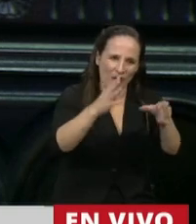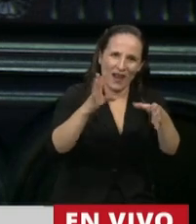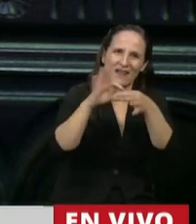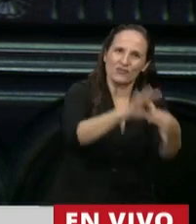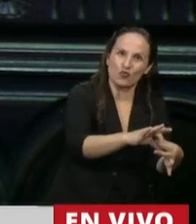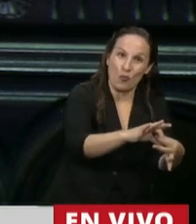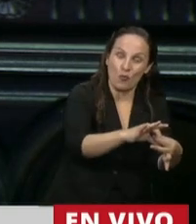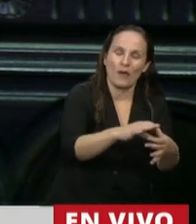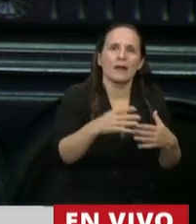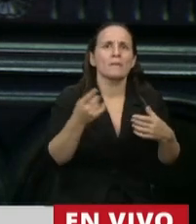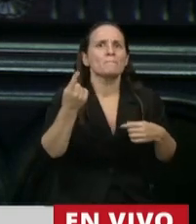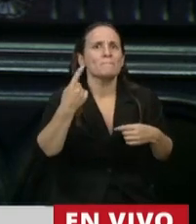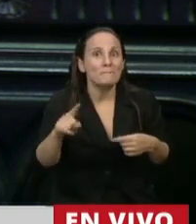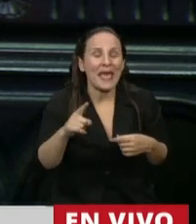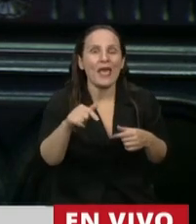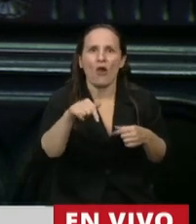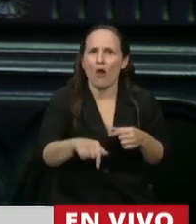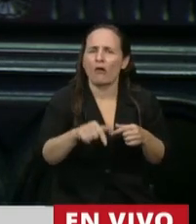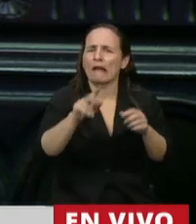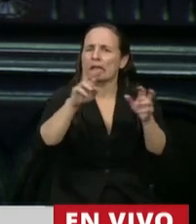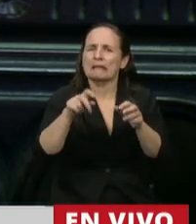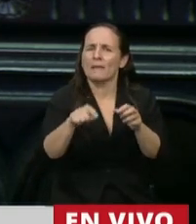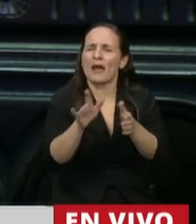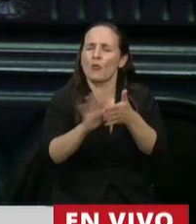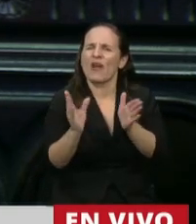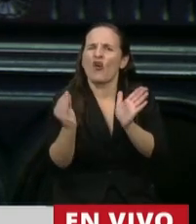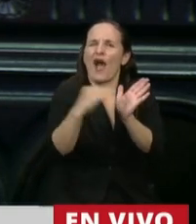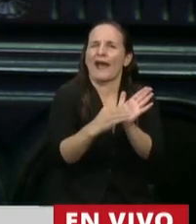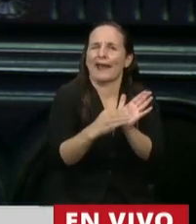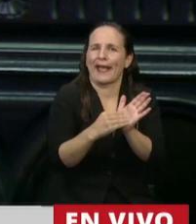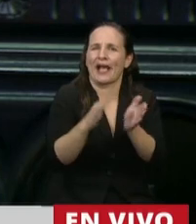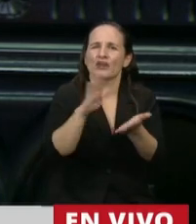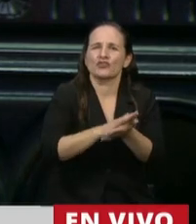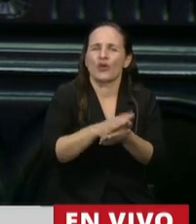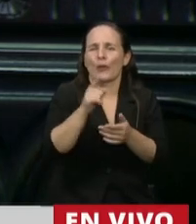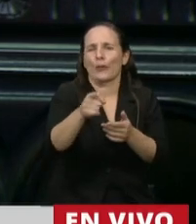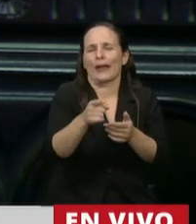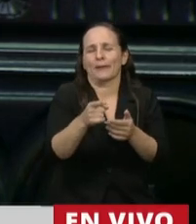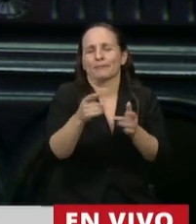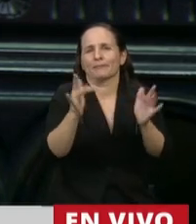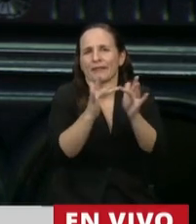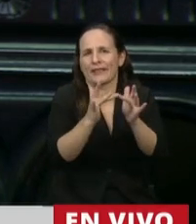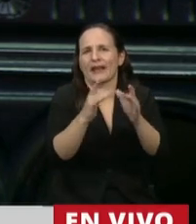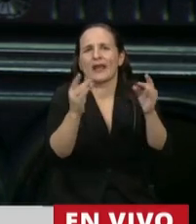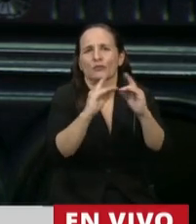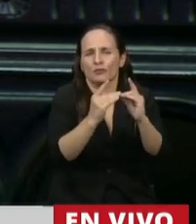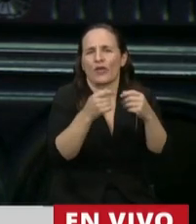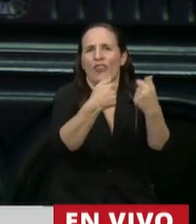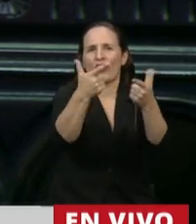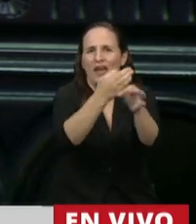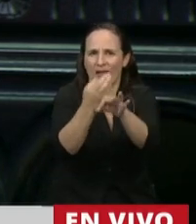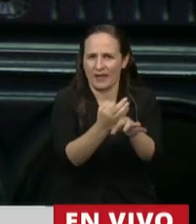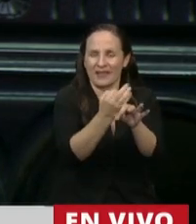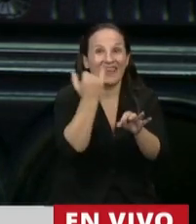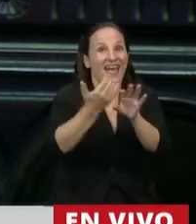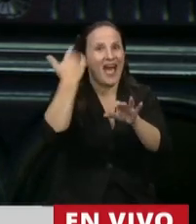desafío de la conectividad que me alegro que se haya agregado después de muchos pedidos de distintos bloques en el despacho